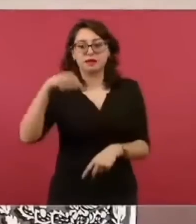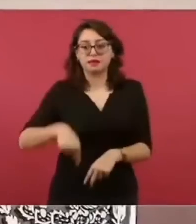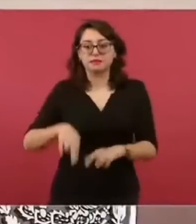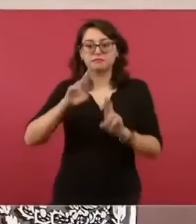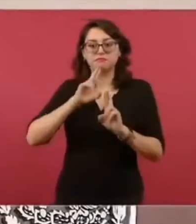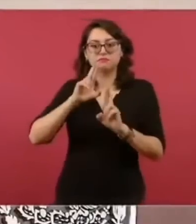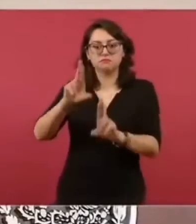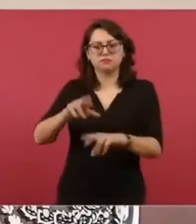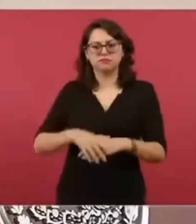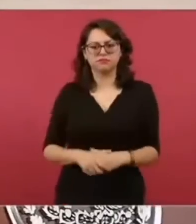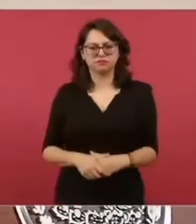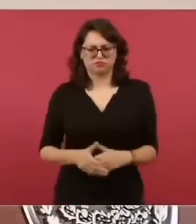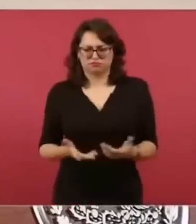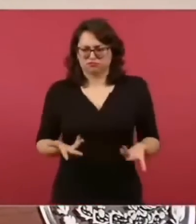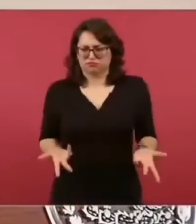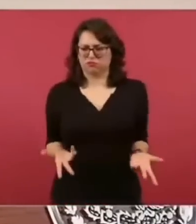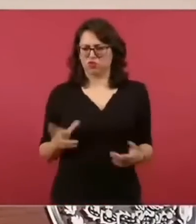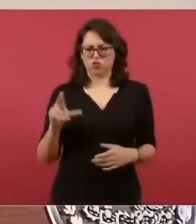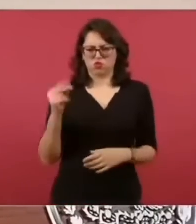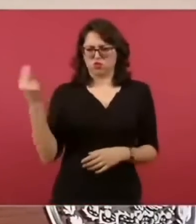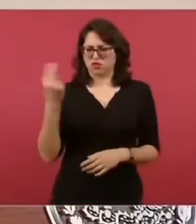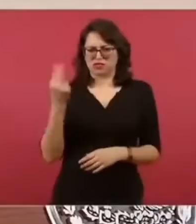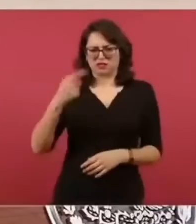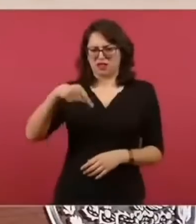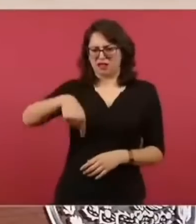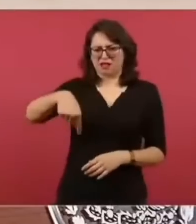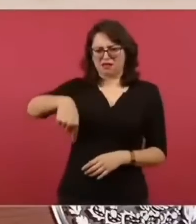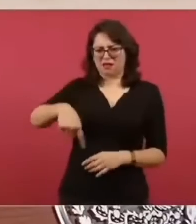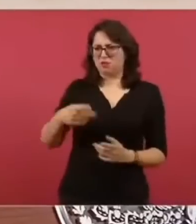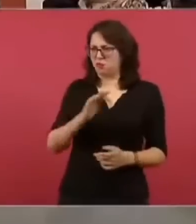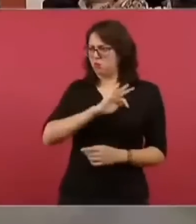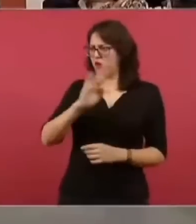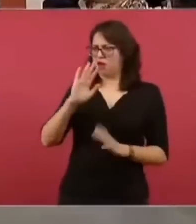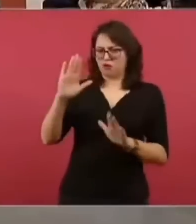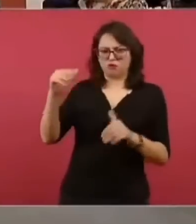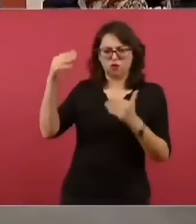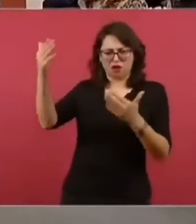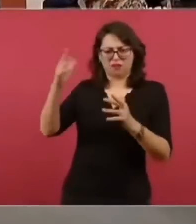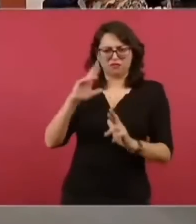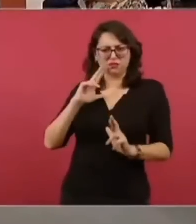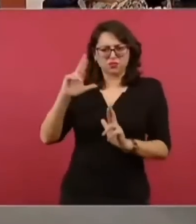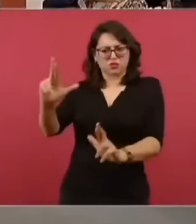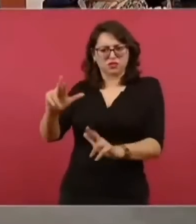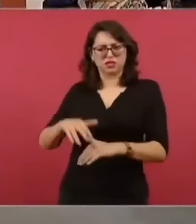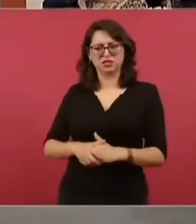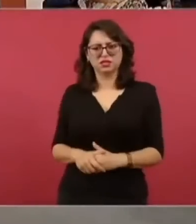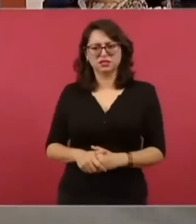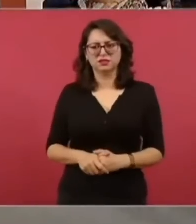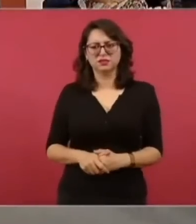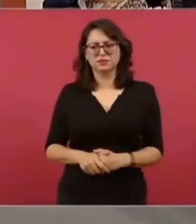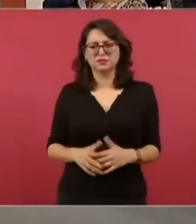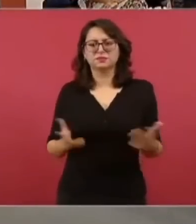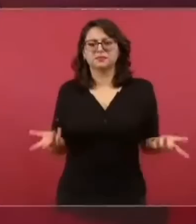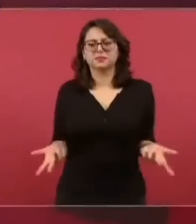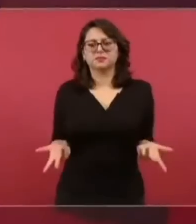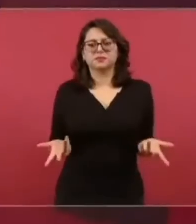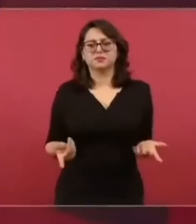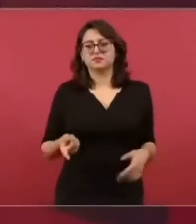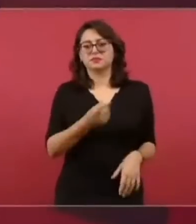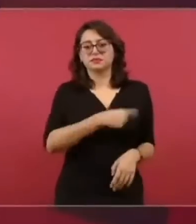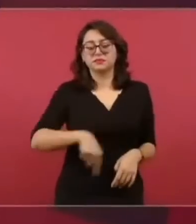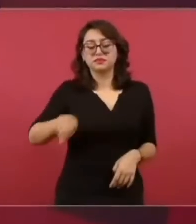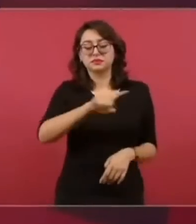que hagan sus manifestaciones porque ellos lo que están haciendo ni siquiera es propaganda, es